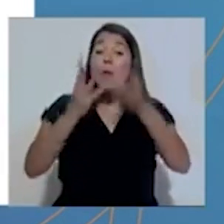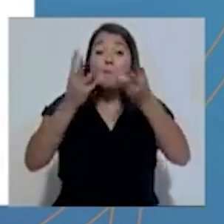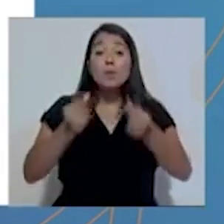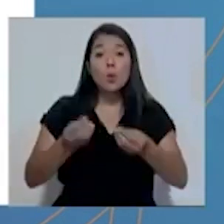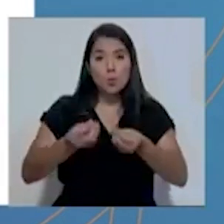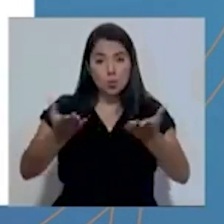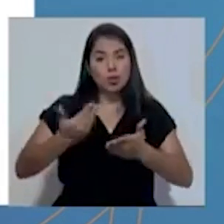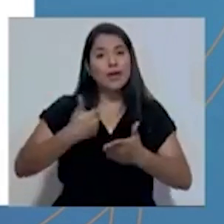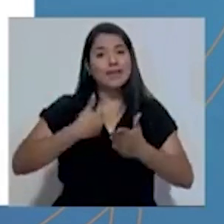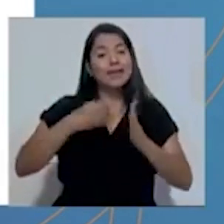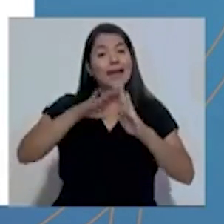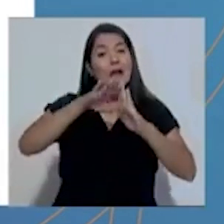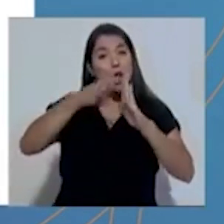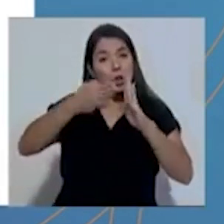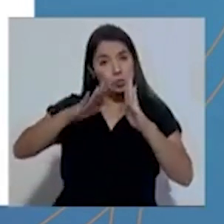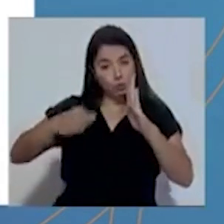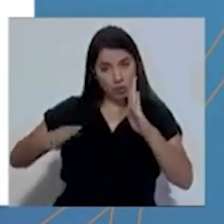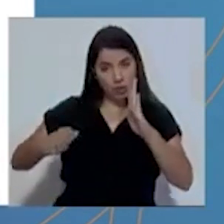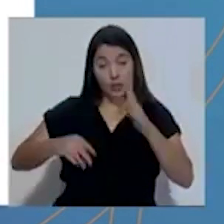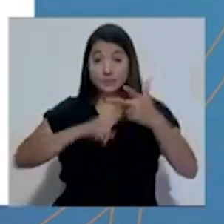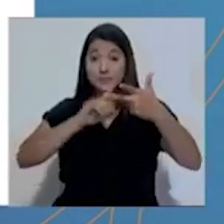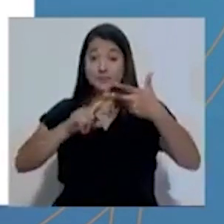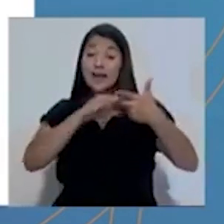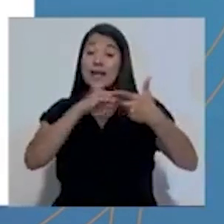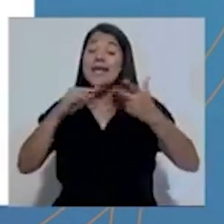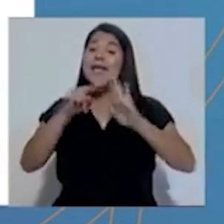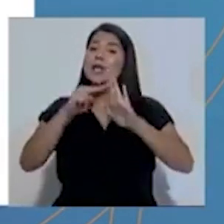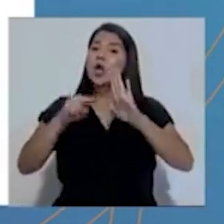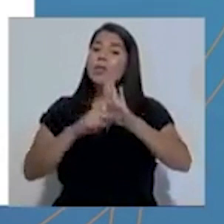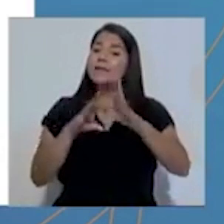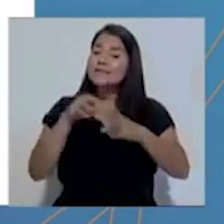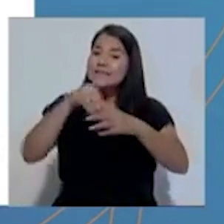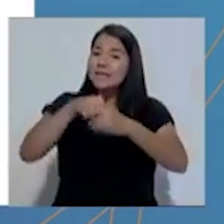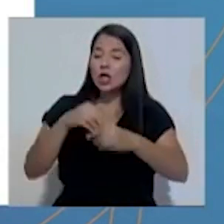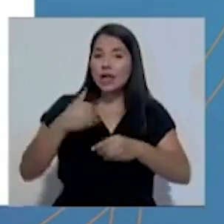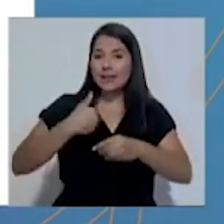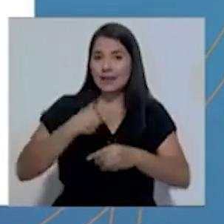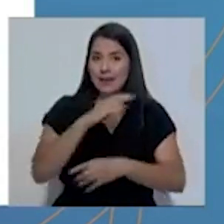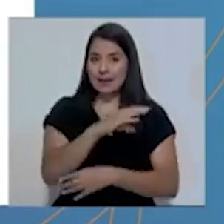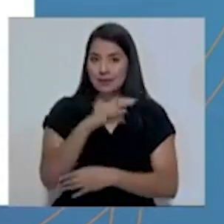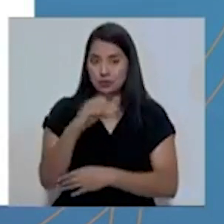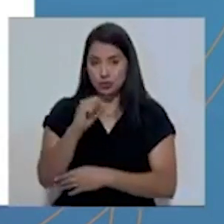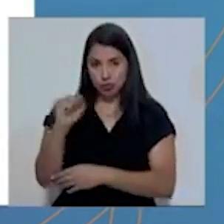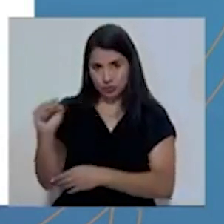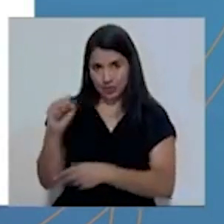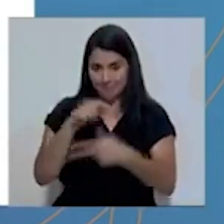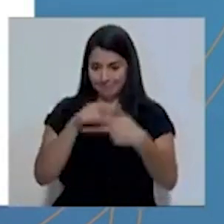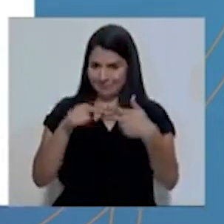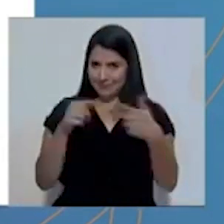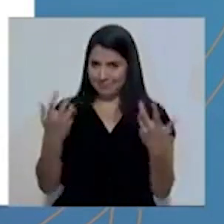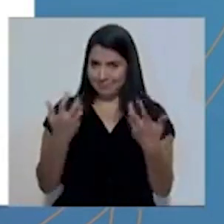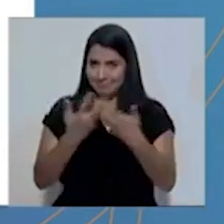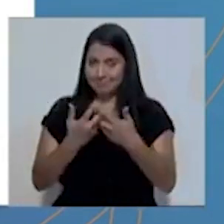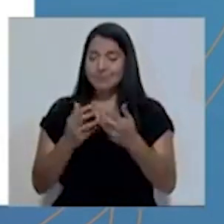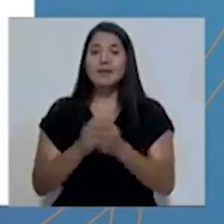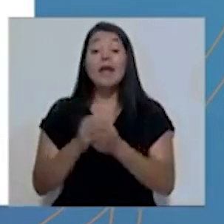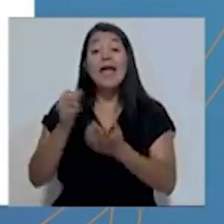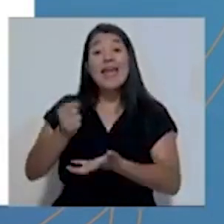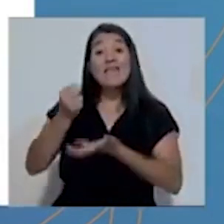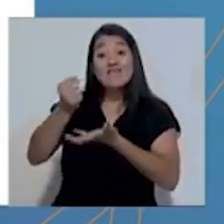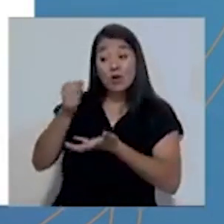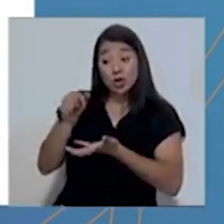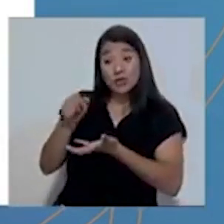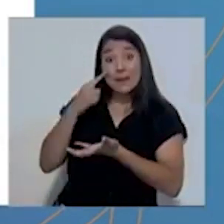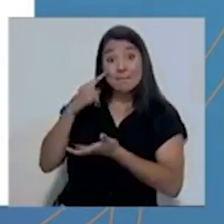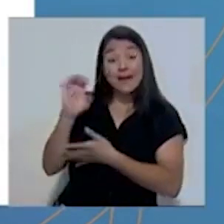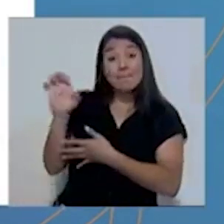de la Contraloría General de la República y la normativa interna institucional. El Fondo de Contingencias tiene